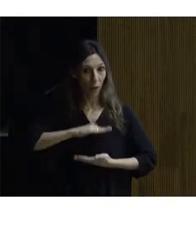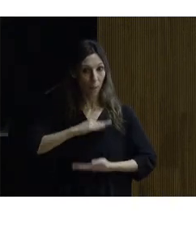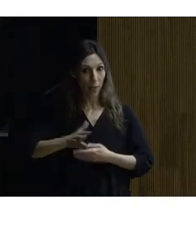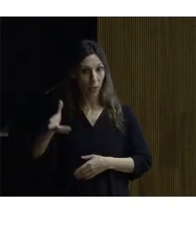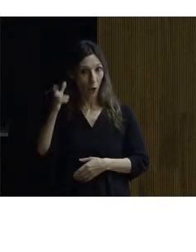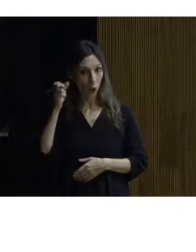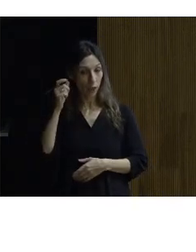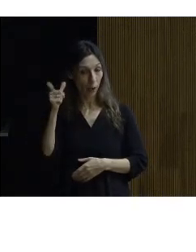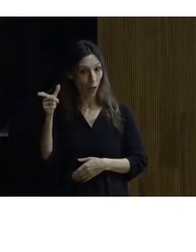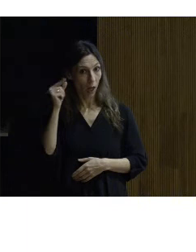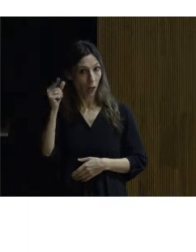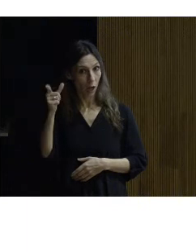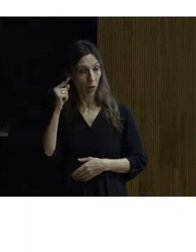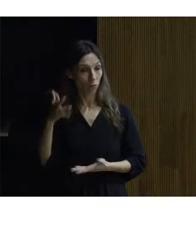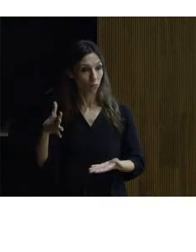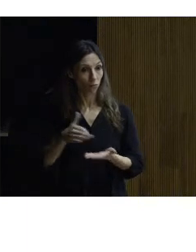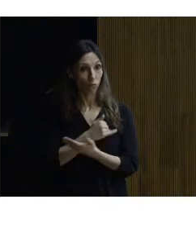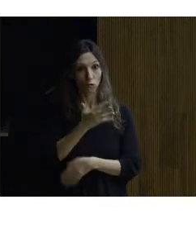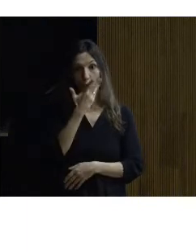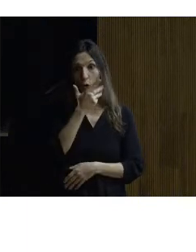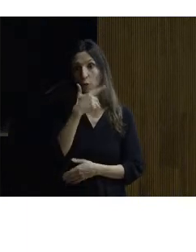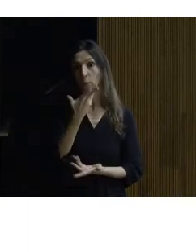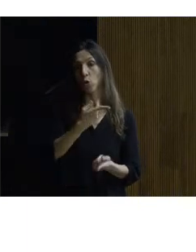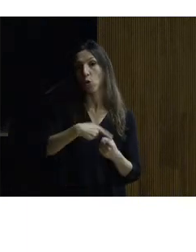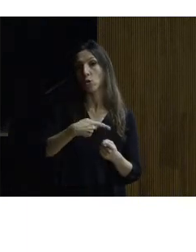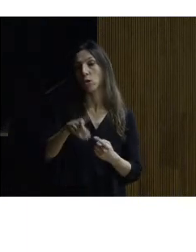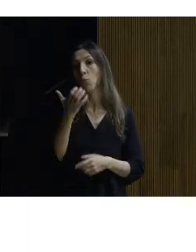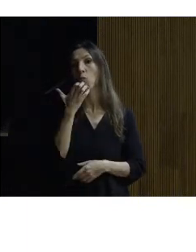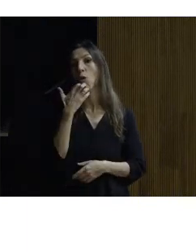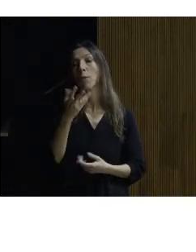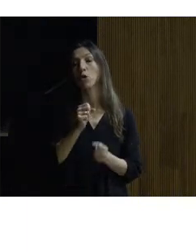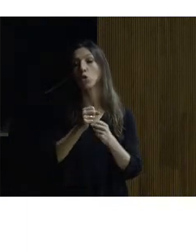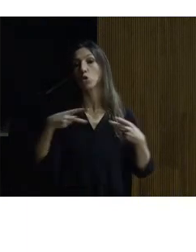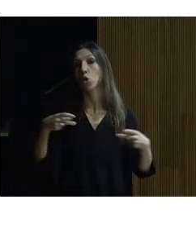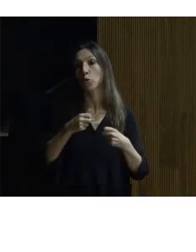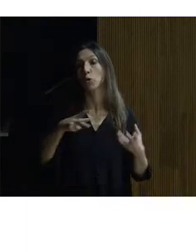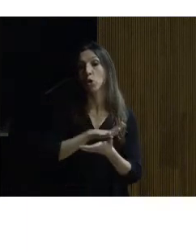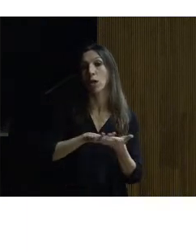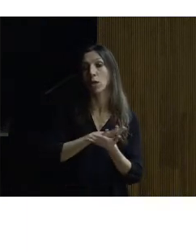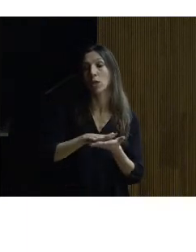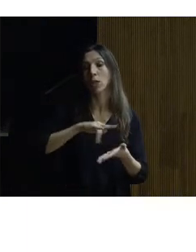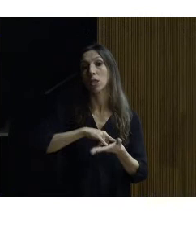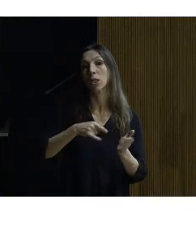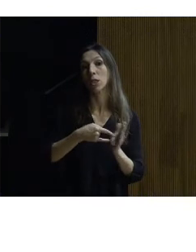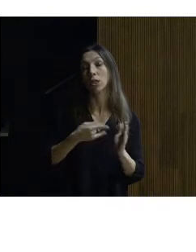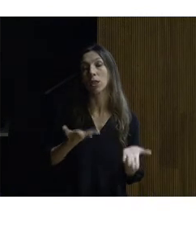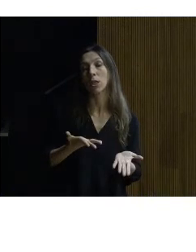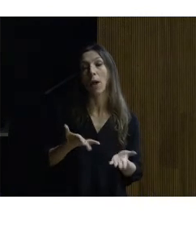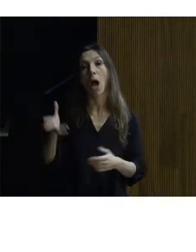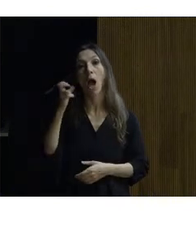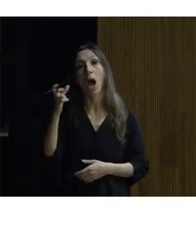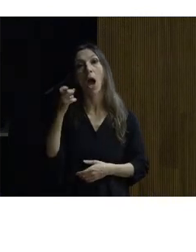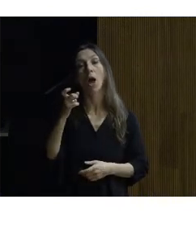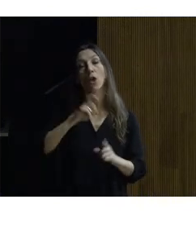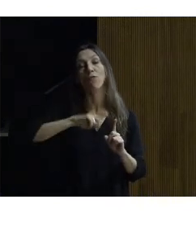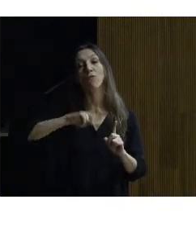conoceríamos todos pues que elementos como la subtitulación la lengua de signos el sistema de lazo de inducción de audiofrecuencia el nombre